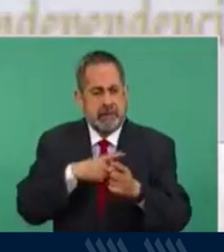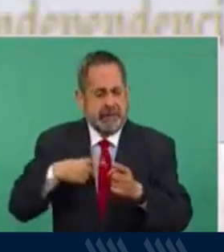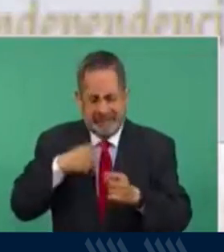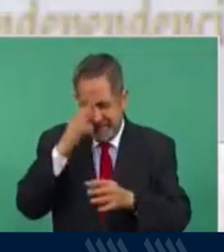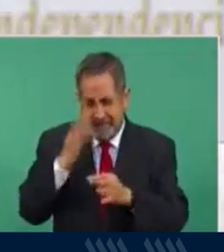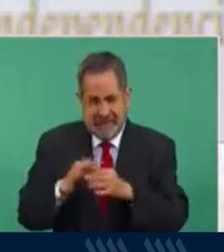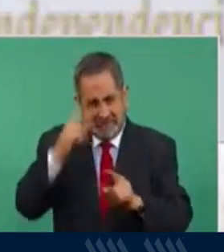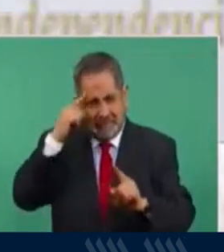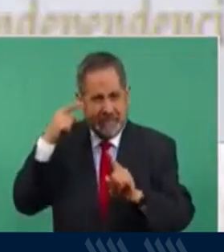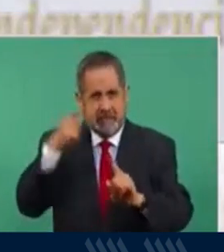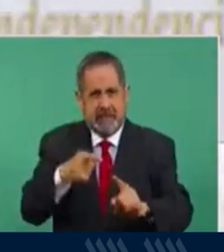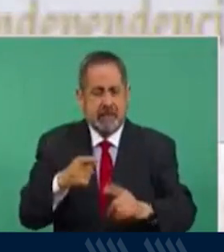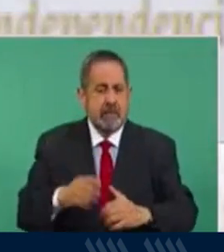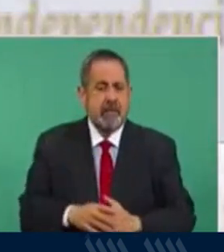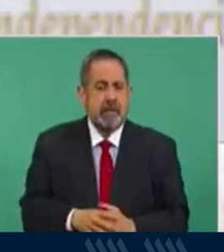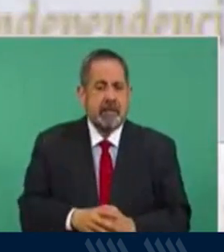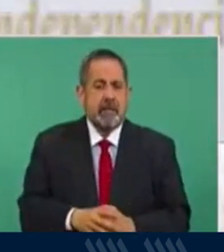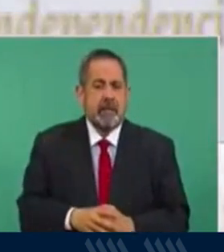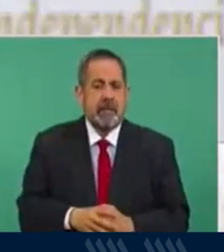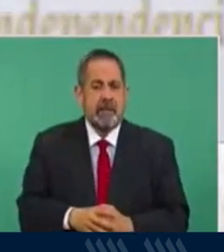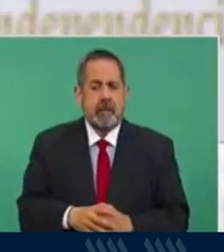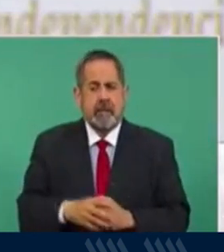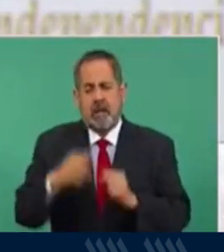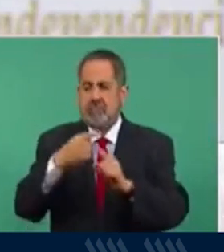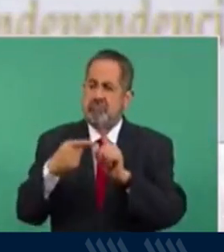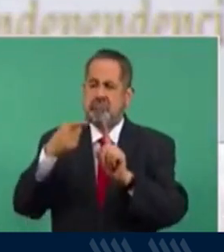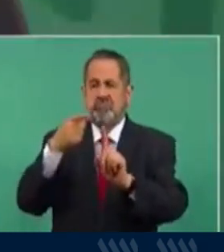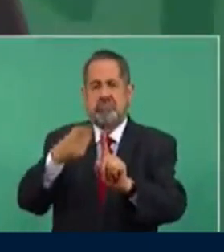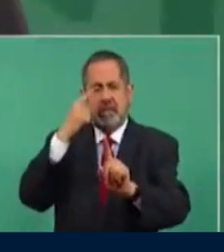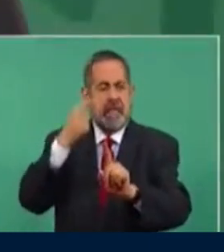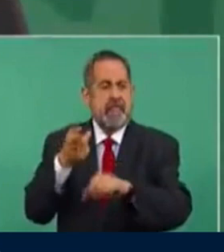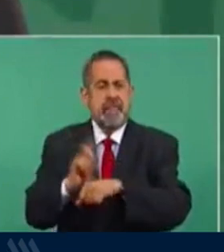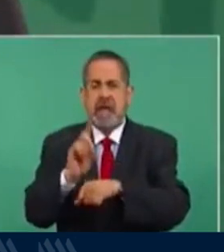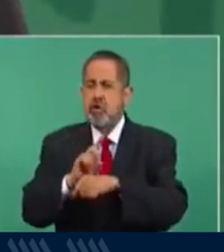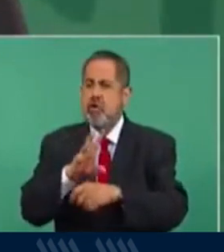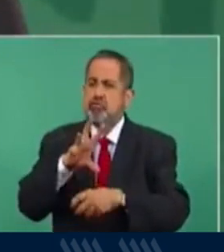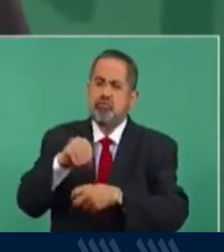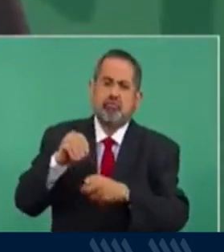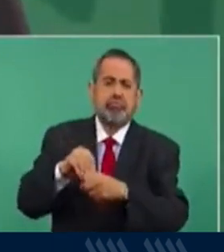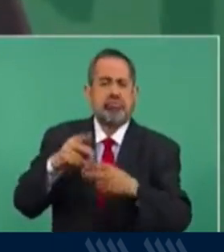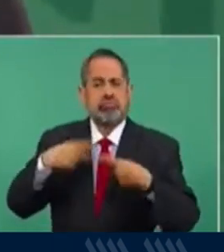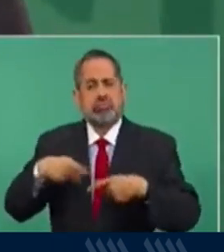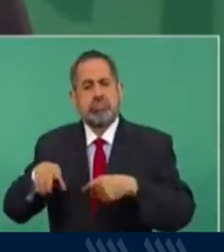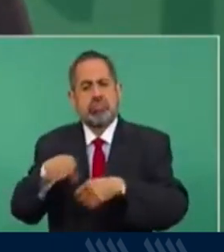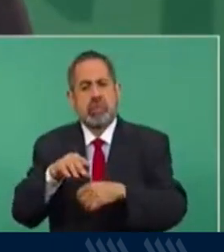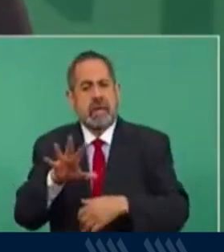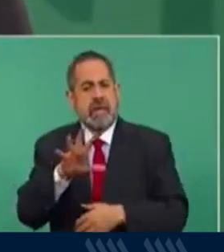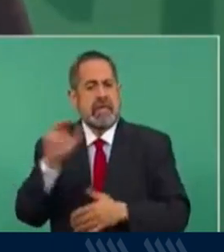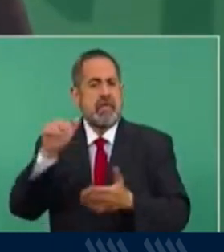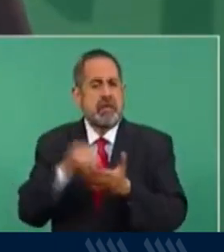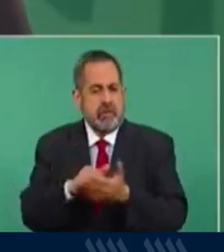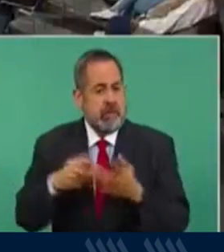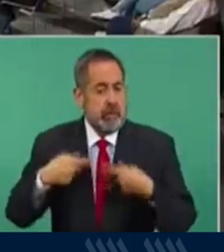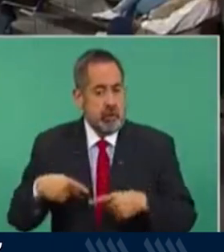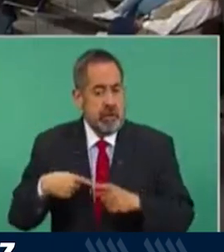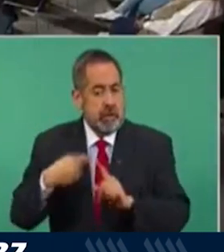la media de vacunación diaria, que son 500 mil